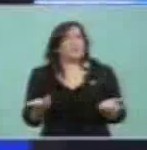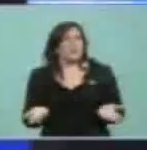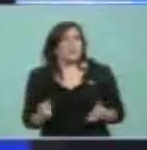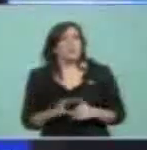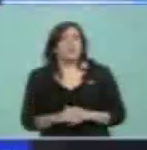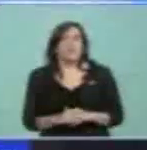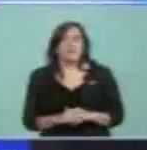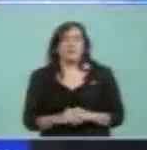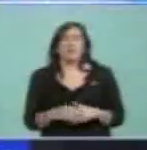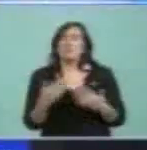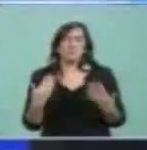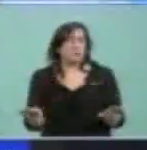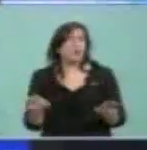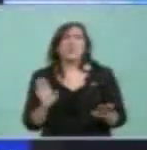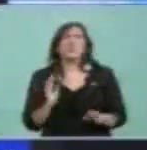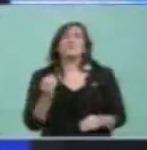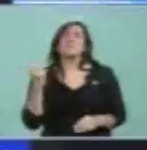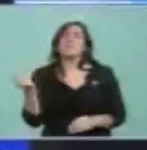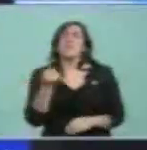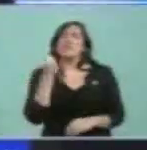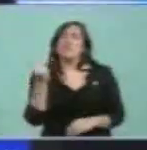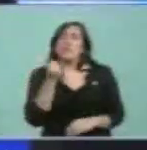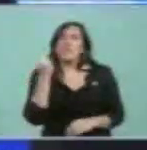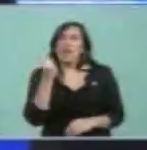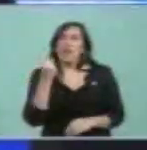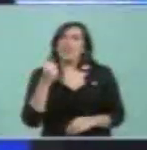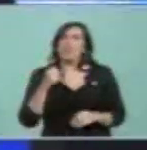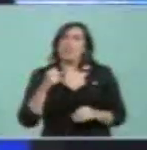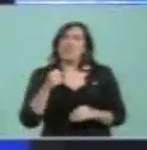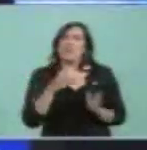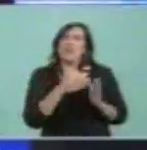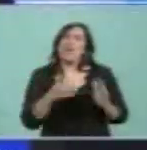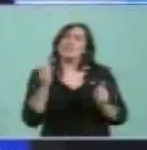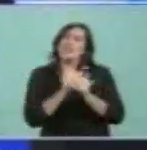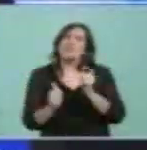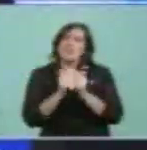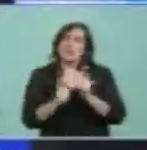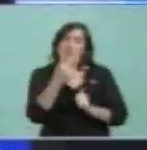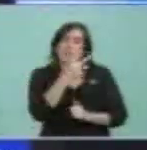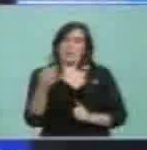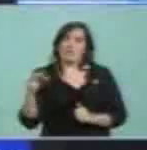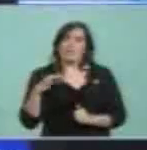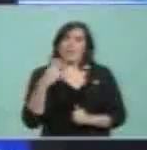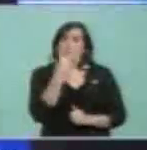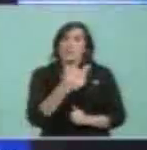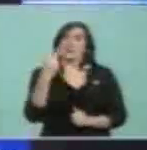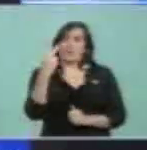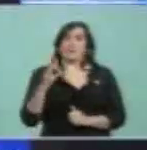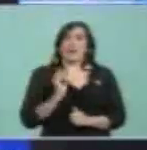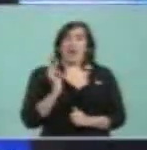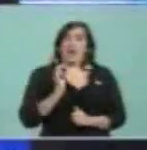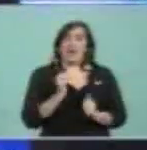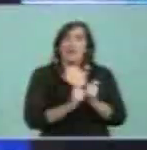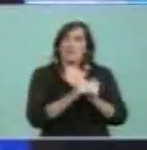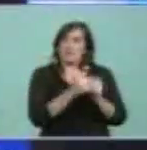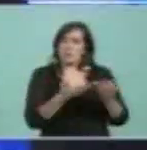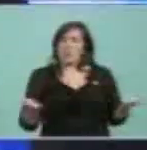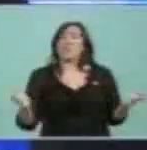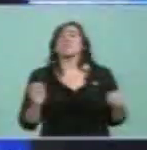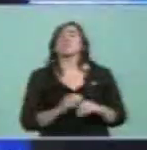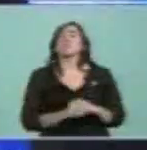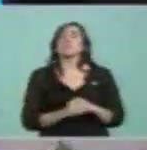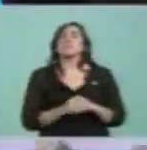pero lo importante en estos 202 años de historia, además de la patria,